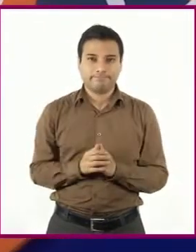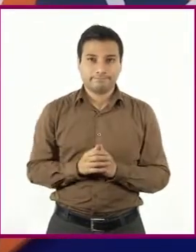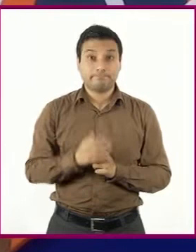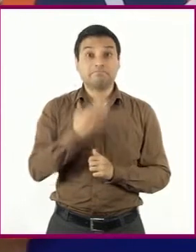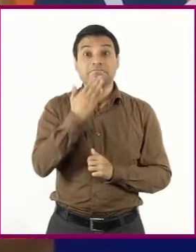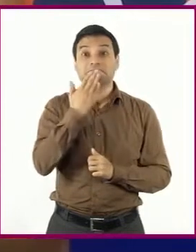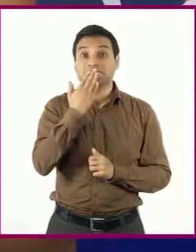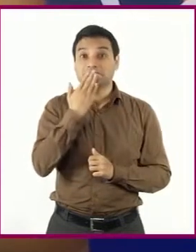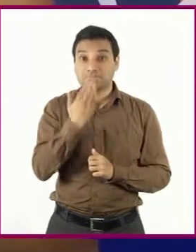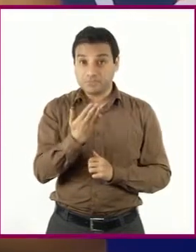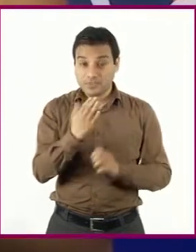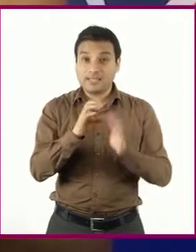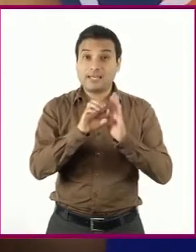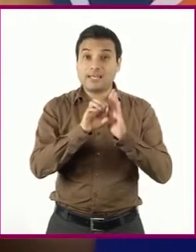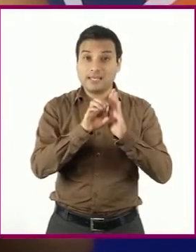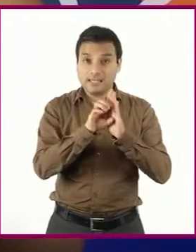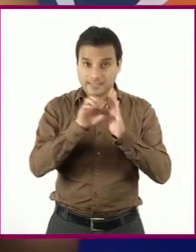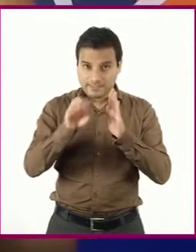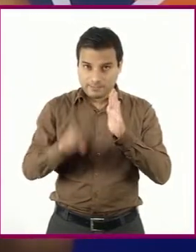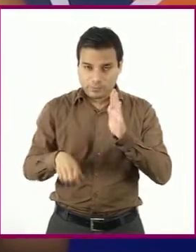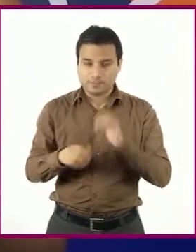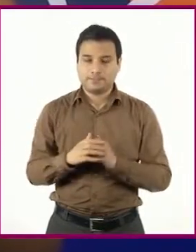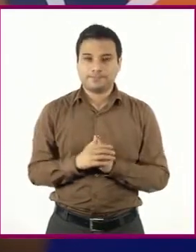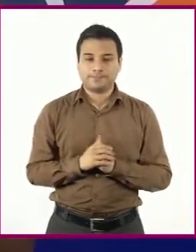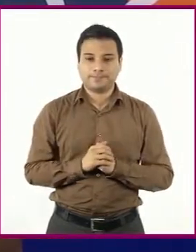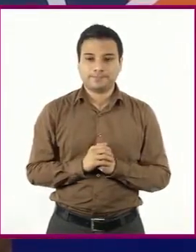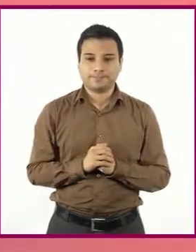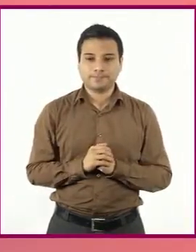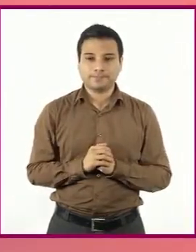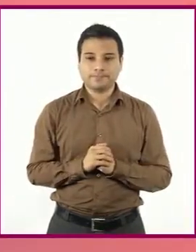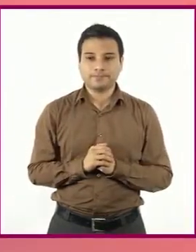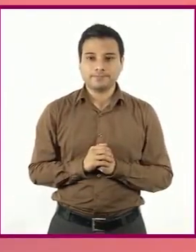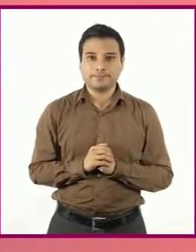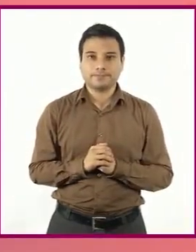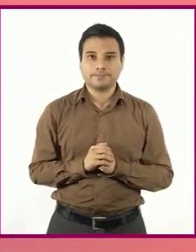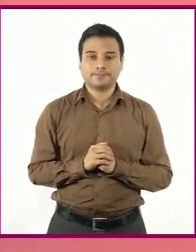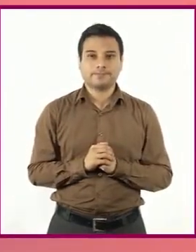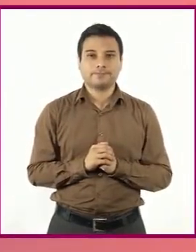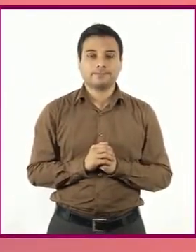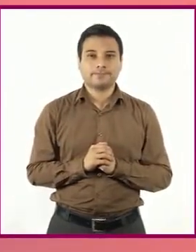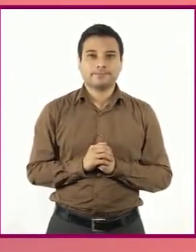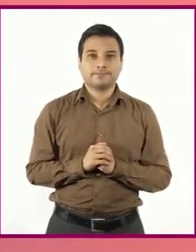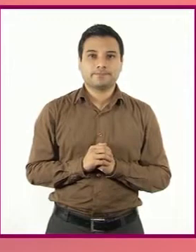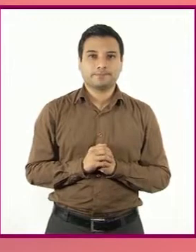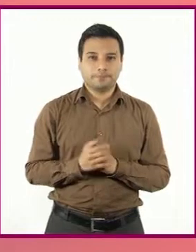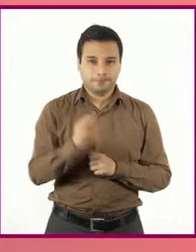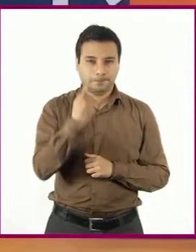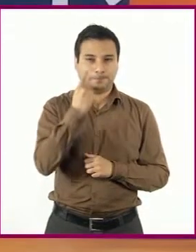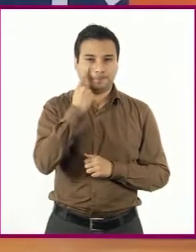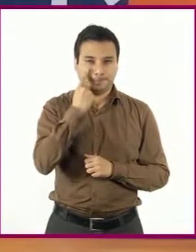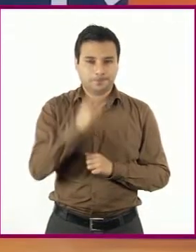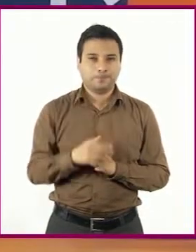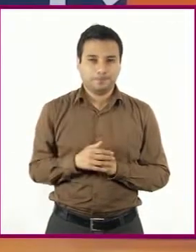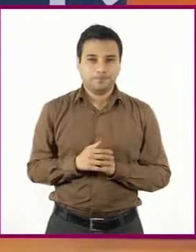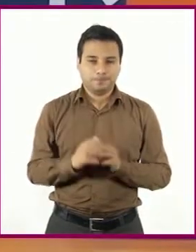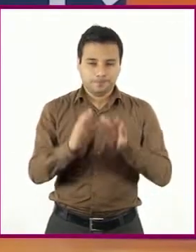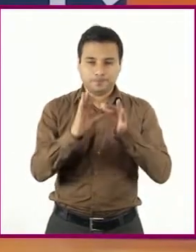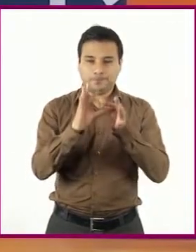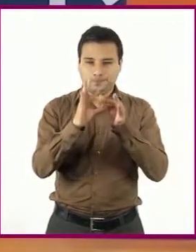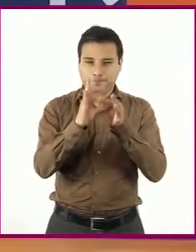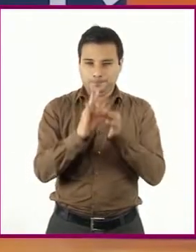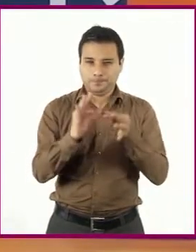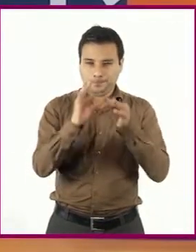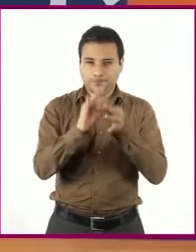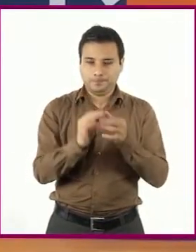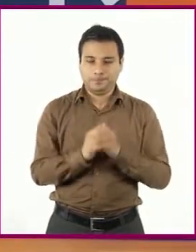buen ejemplo! ¿Qué te parece si para contextualizar el propósito de nuestra sesión e identificar